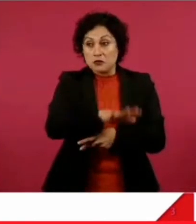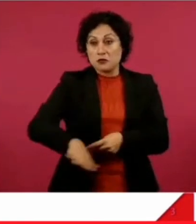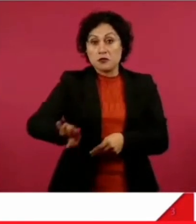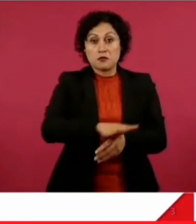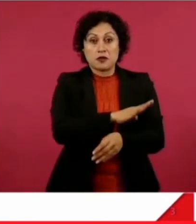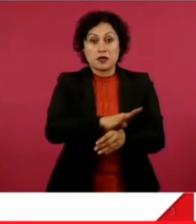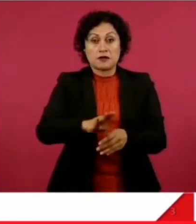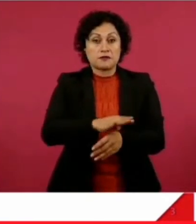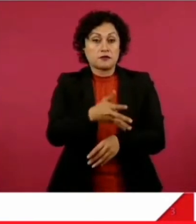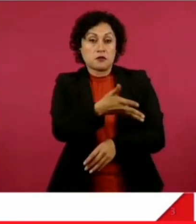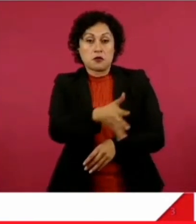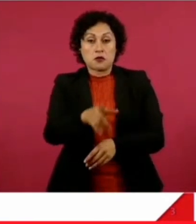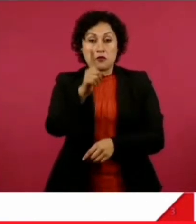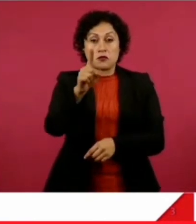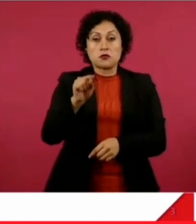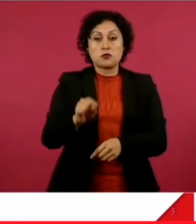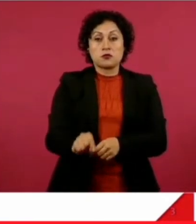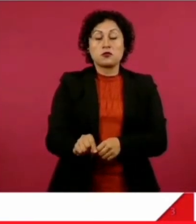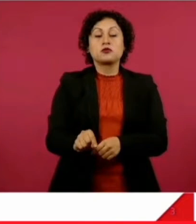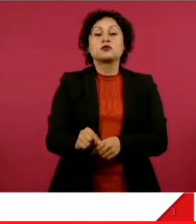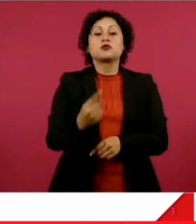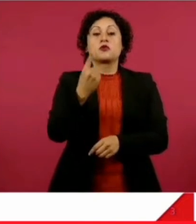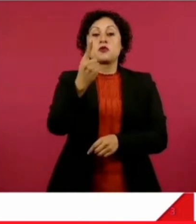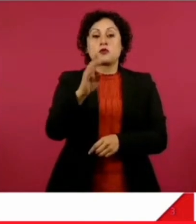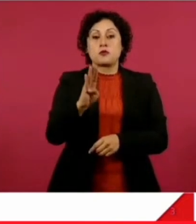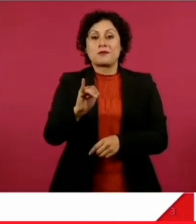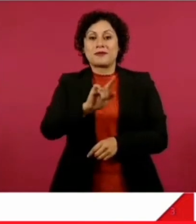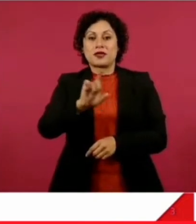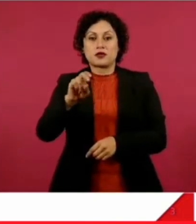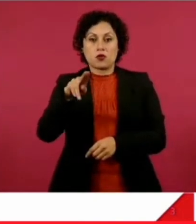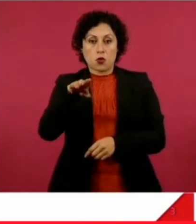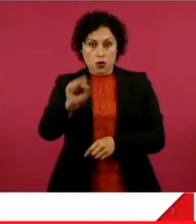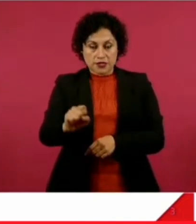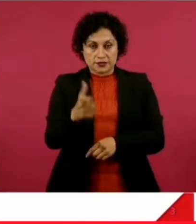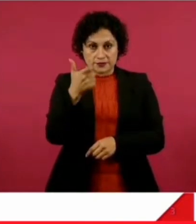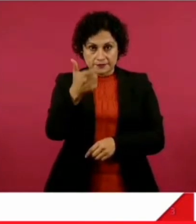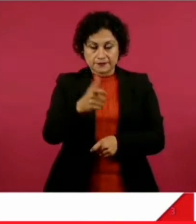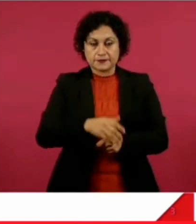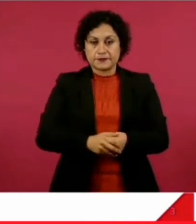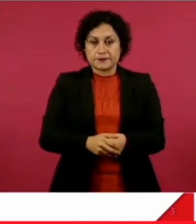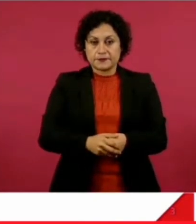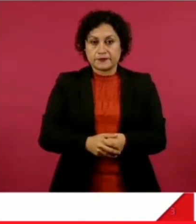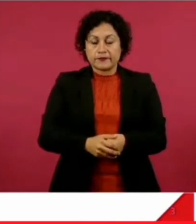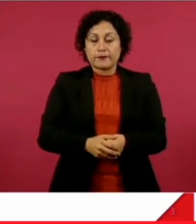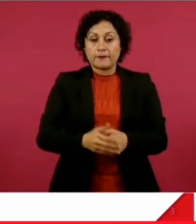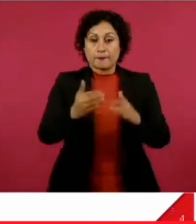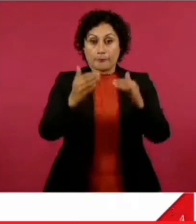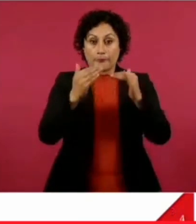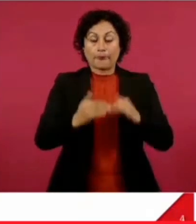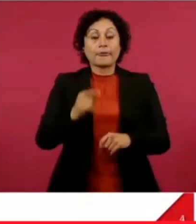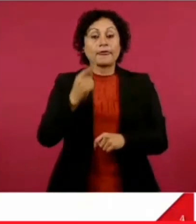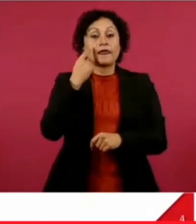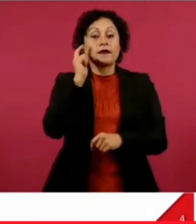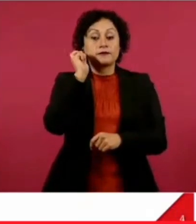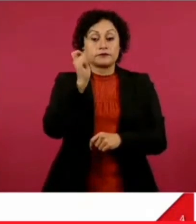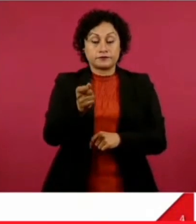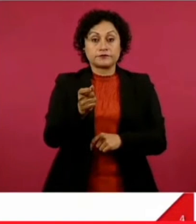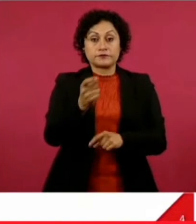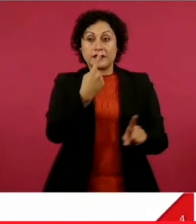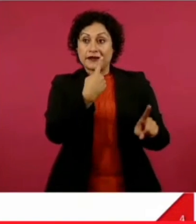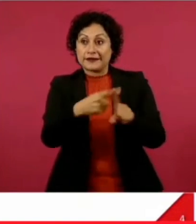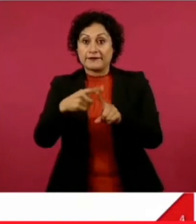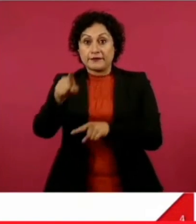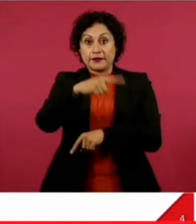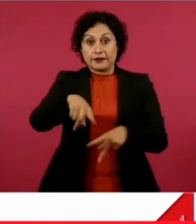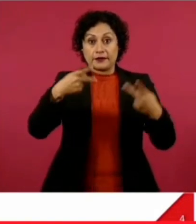mexicanos de 1.1 billones de pesos. En la que sigue. Se tiene también para aquellos créditos